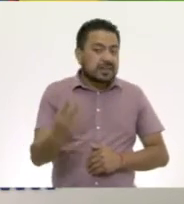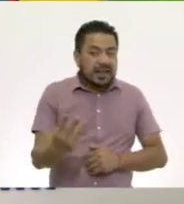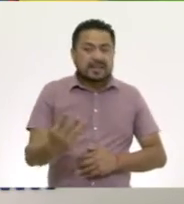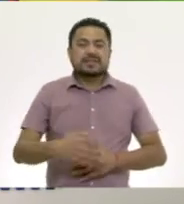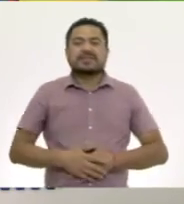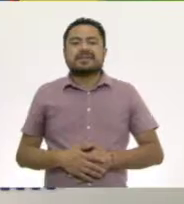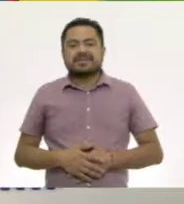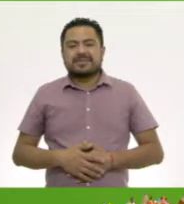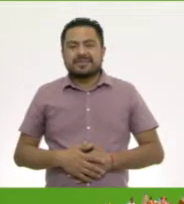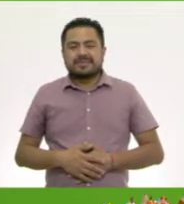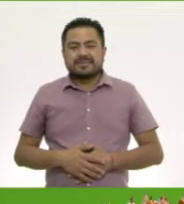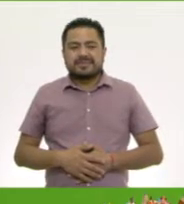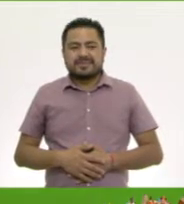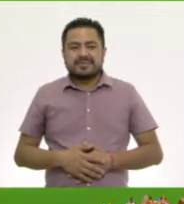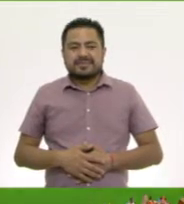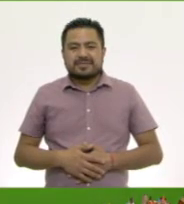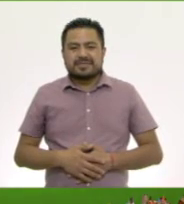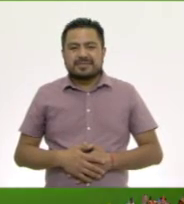tres.